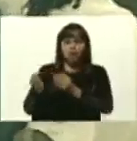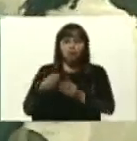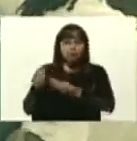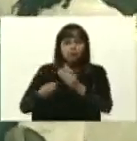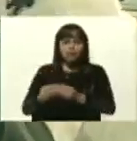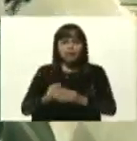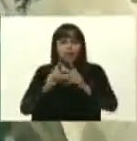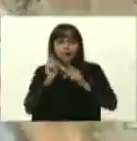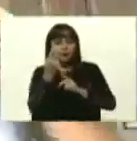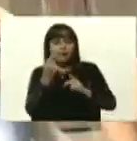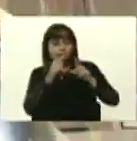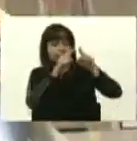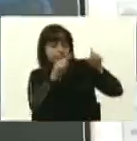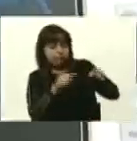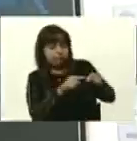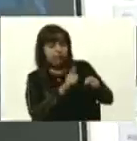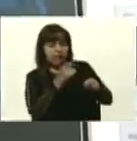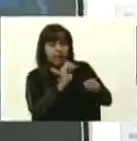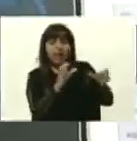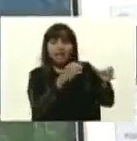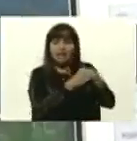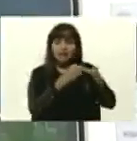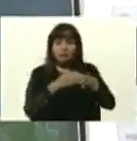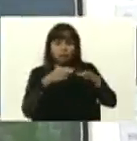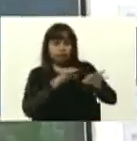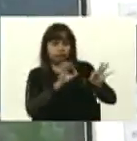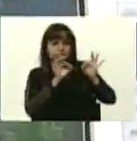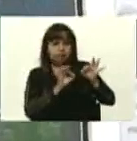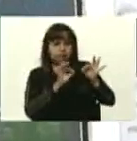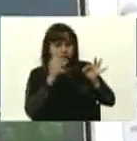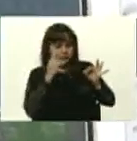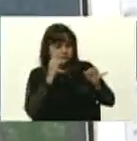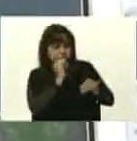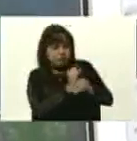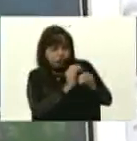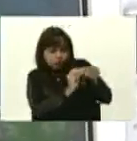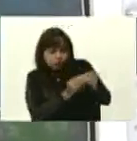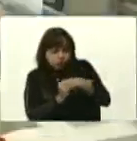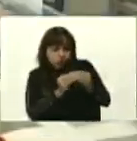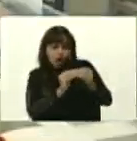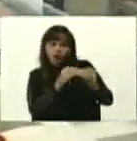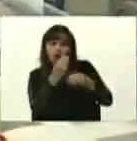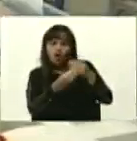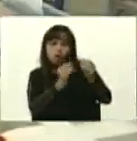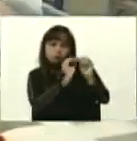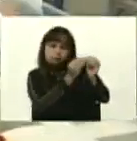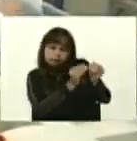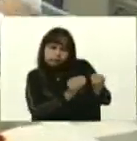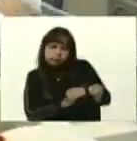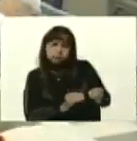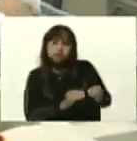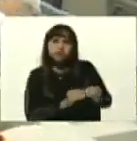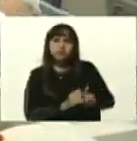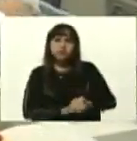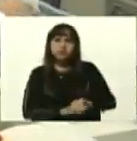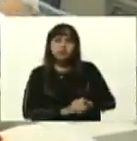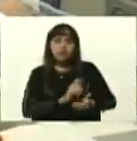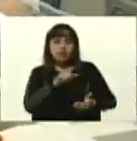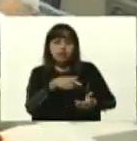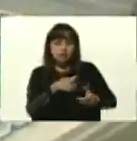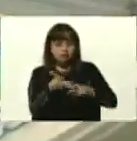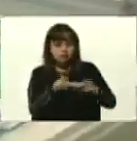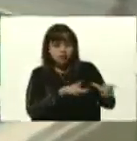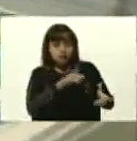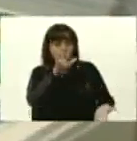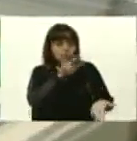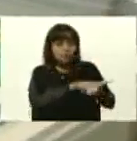el diseño, ¿no? Aquí tenemos un equipo bien especializado que se enfoca primero en el diseño del producto y ese diseño una vez ya